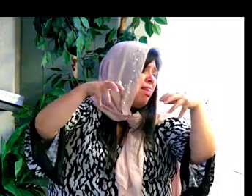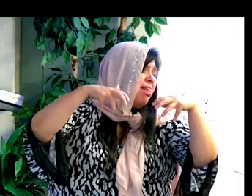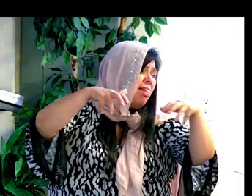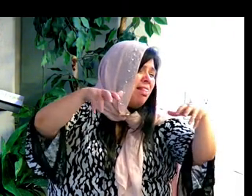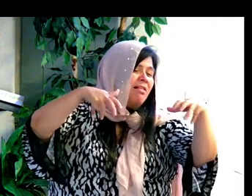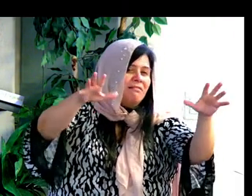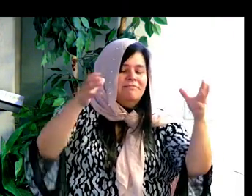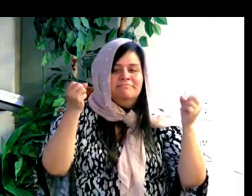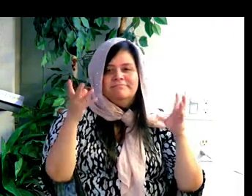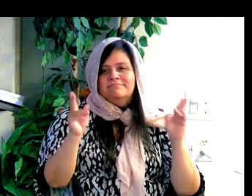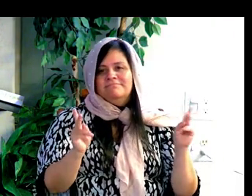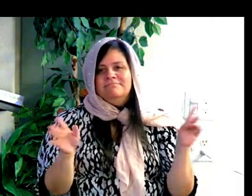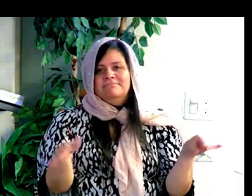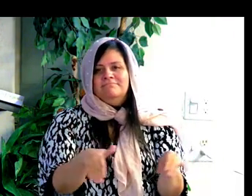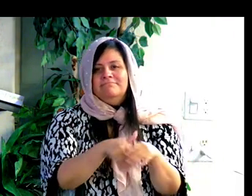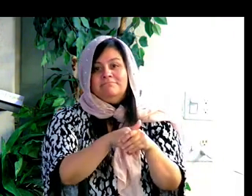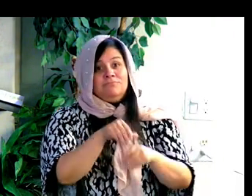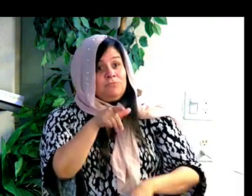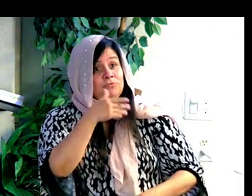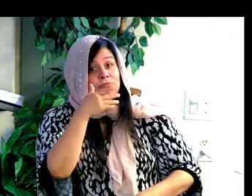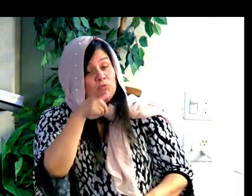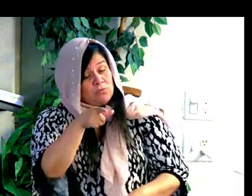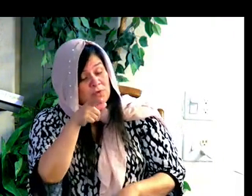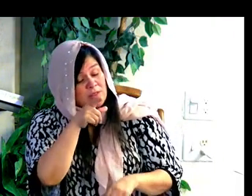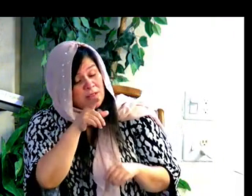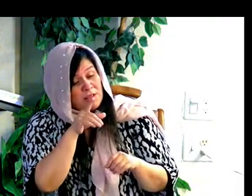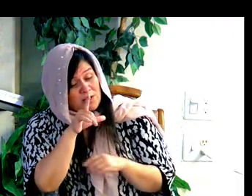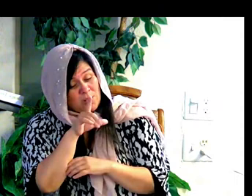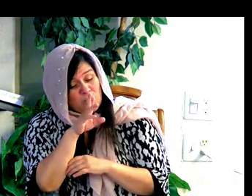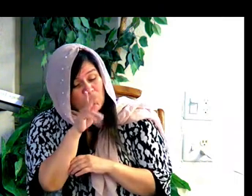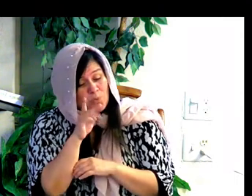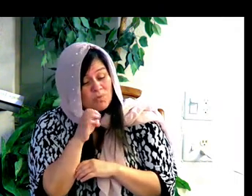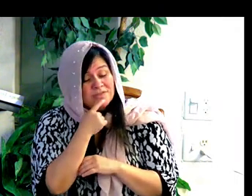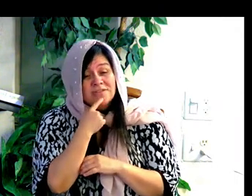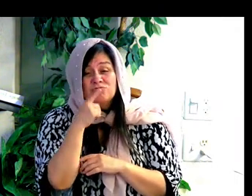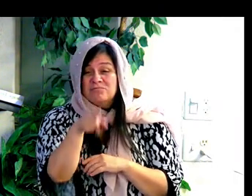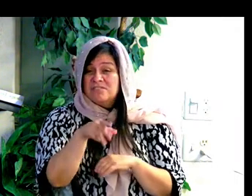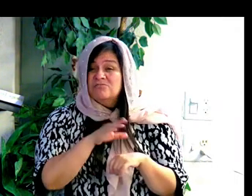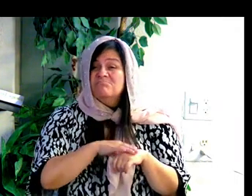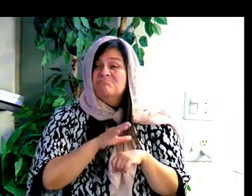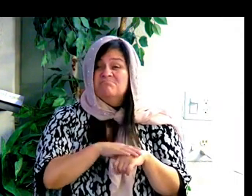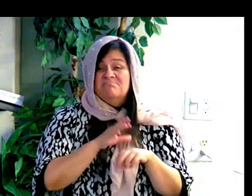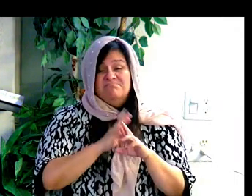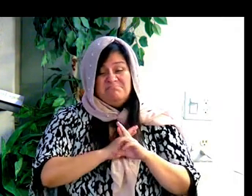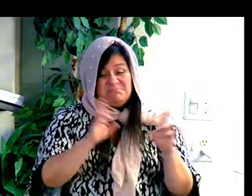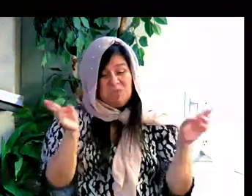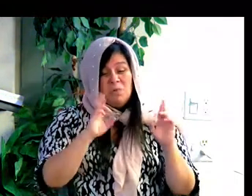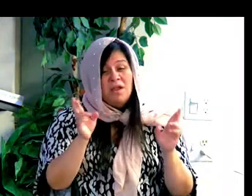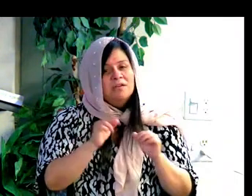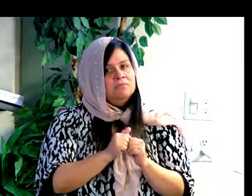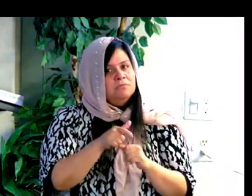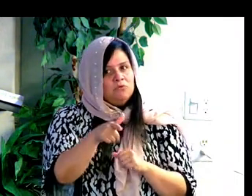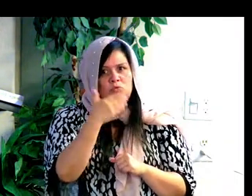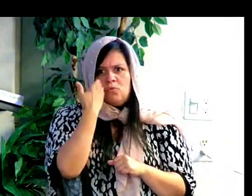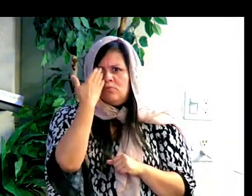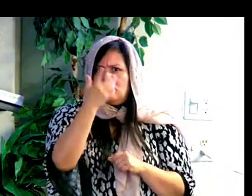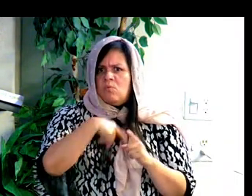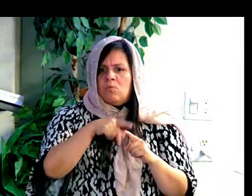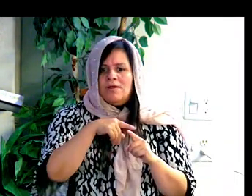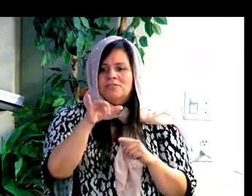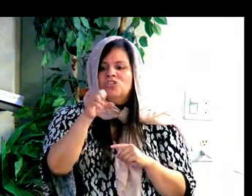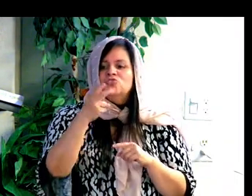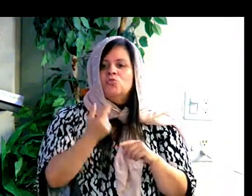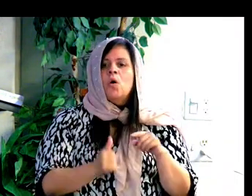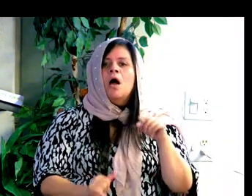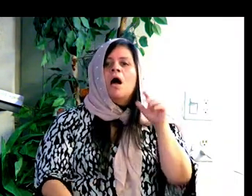Messiah is coming. You don't know when your groom is coming. Lucas nos dice que nosotros debemos estar listos, que nosotros no sabemos cuándo nuestro